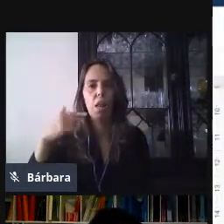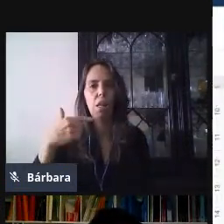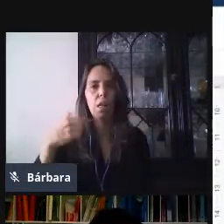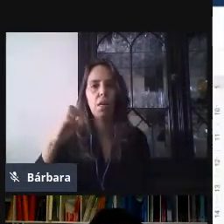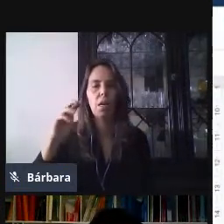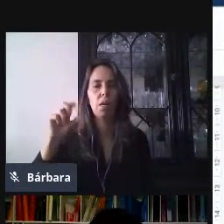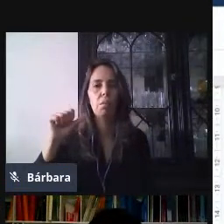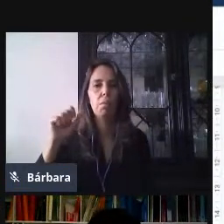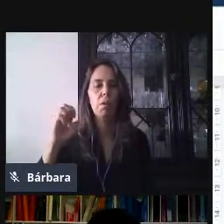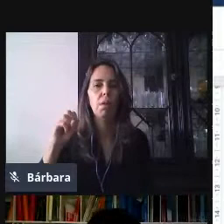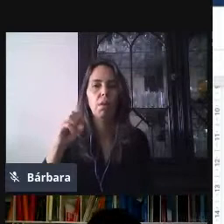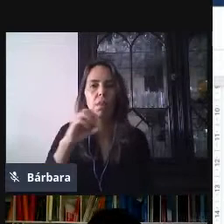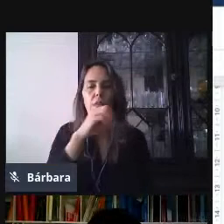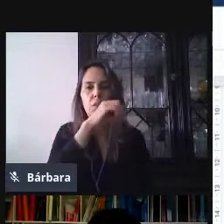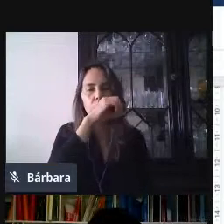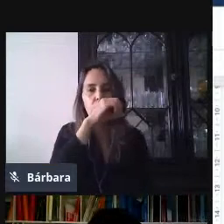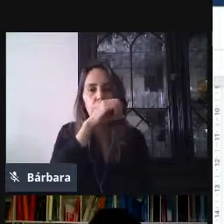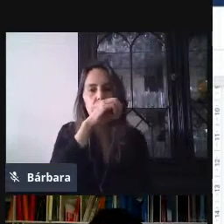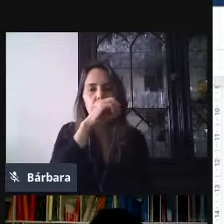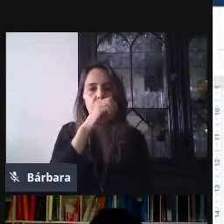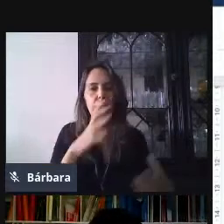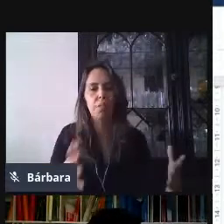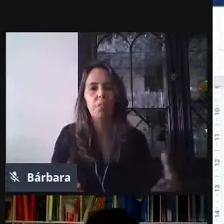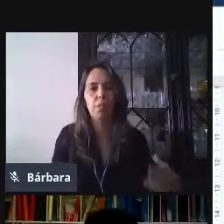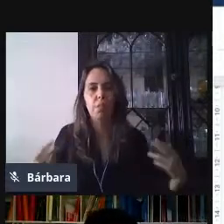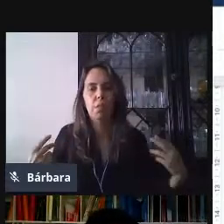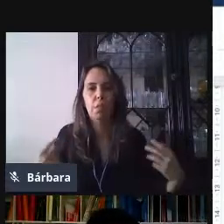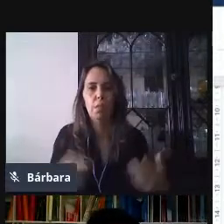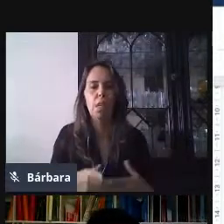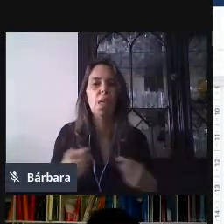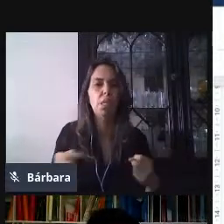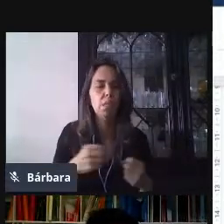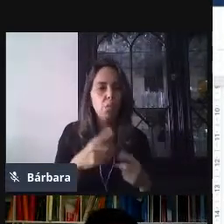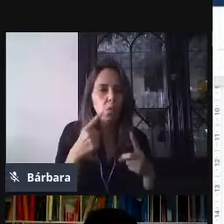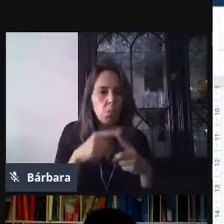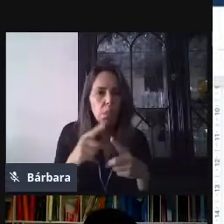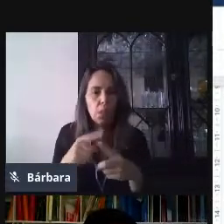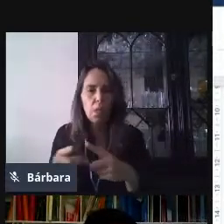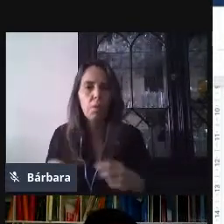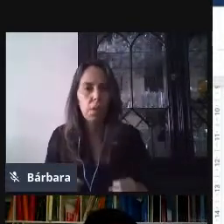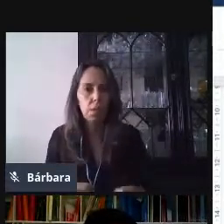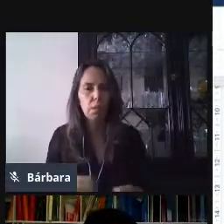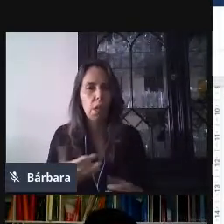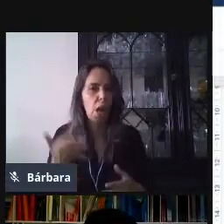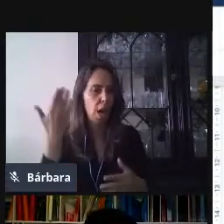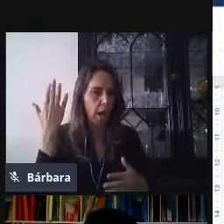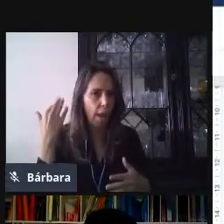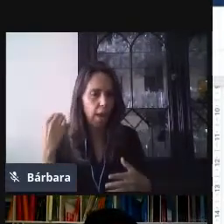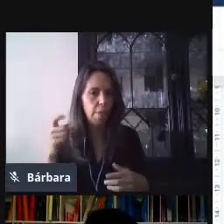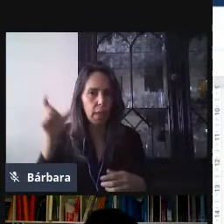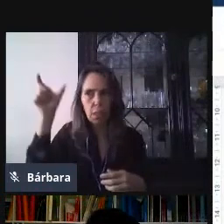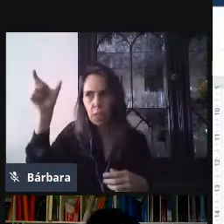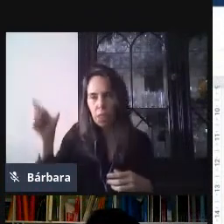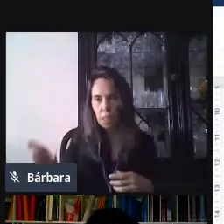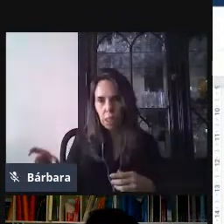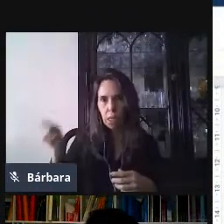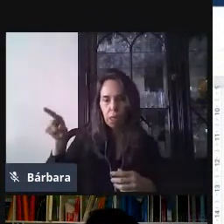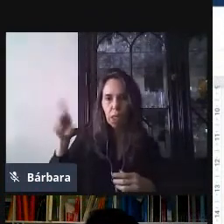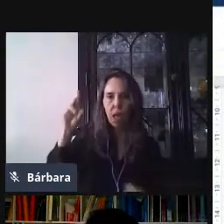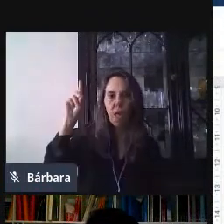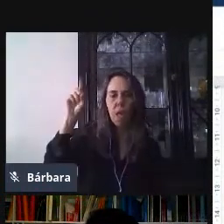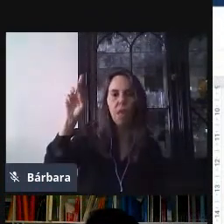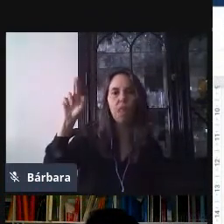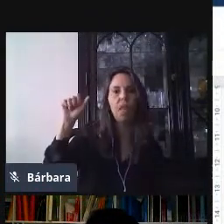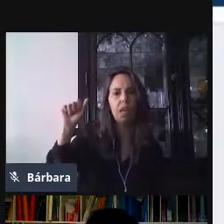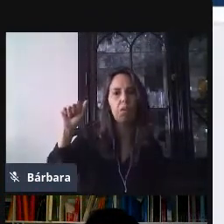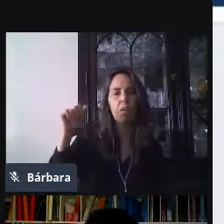si aquí yo las tengo ya representadas, o sea, ya tengo como mis funciones, mis actuaciones ya elaboradas, yo lo que puedo hacer es copiar